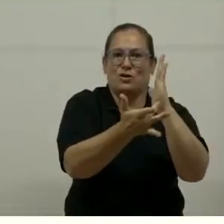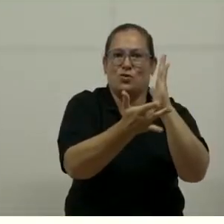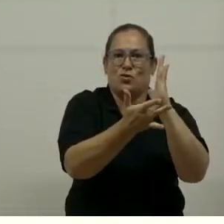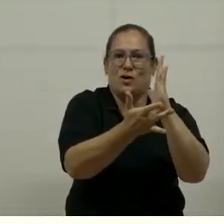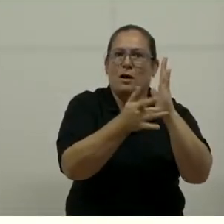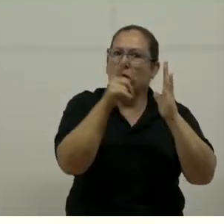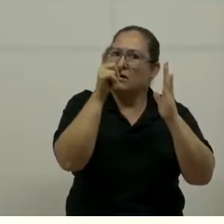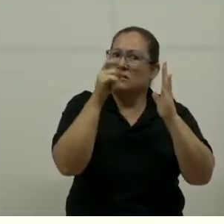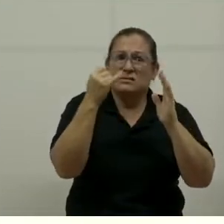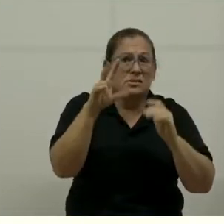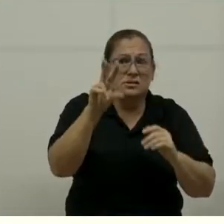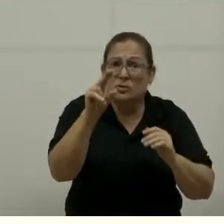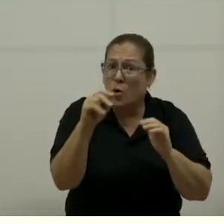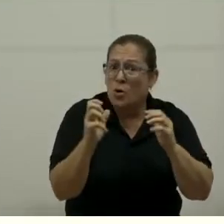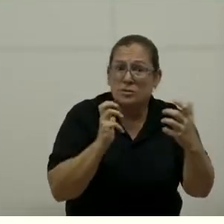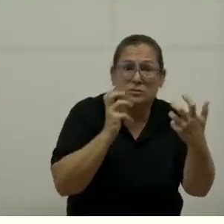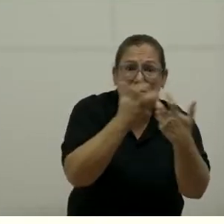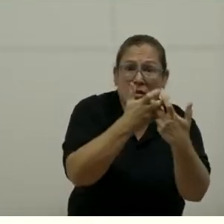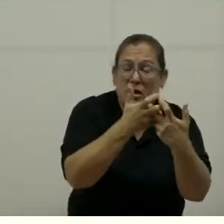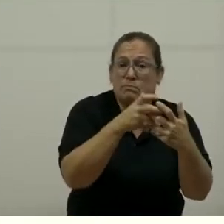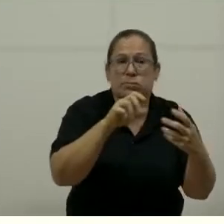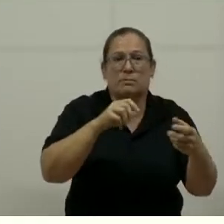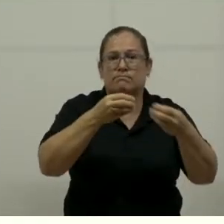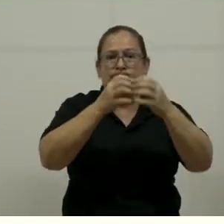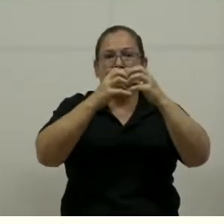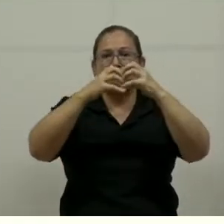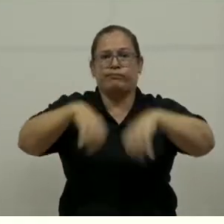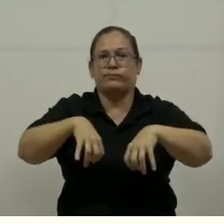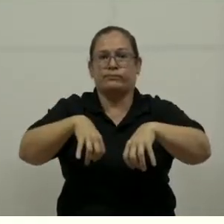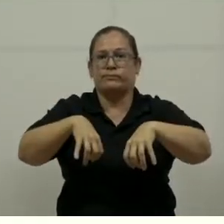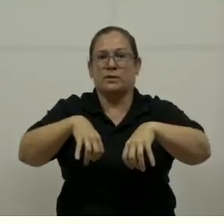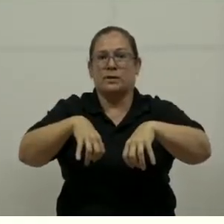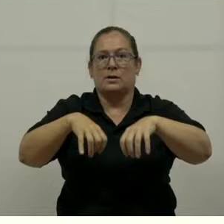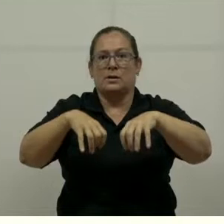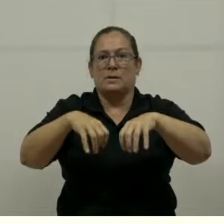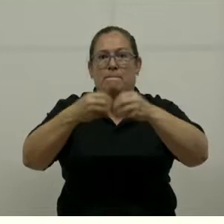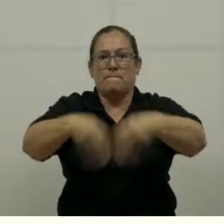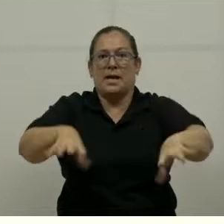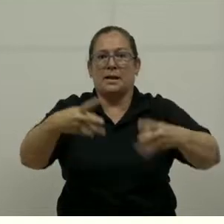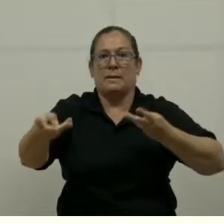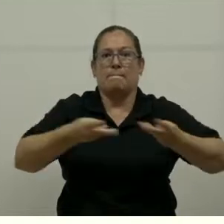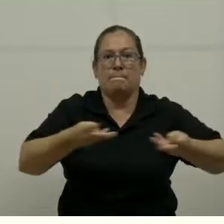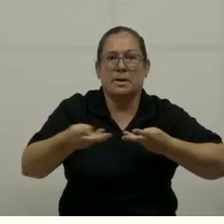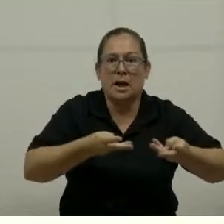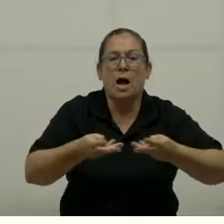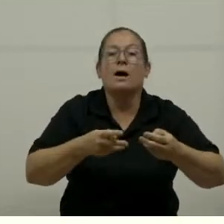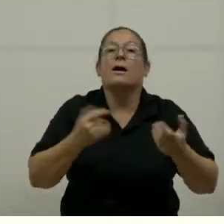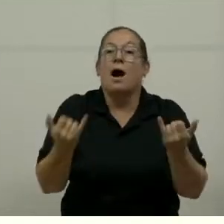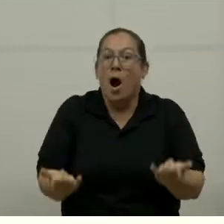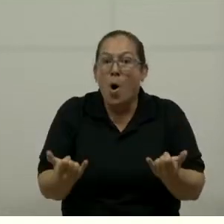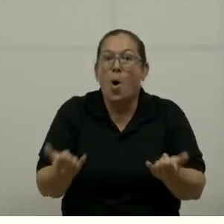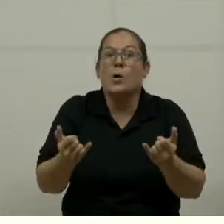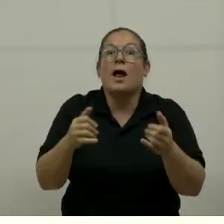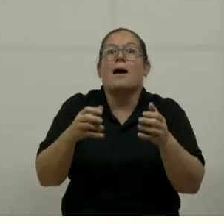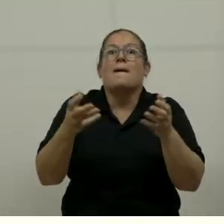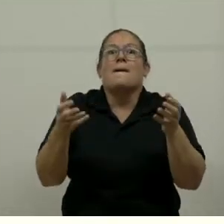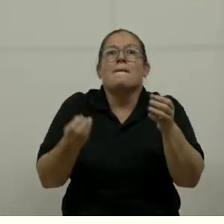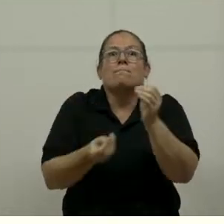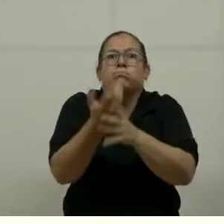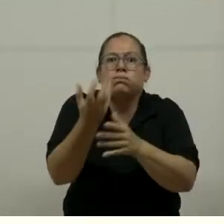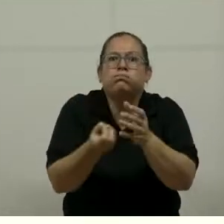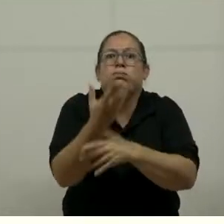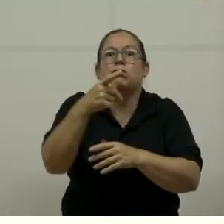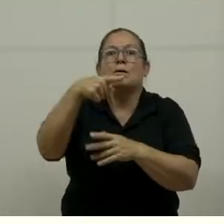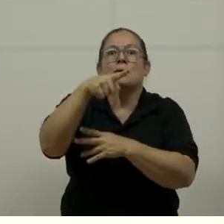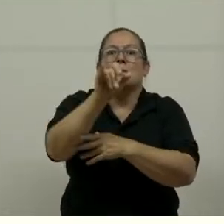salimos del mercado. ¿Y cuáles son dos aspectos que queremos contemplar? El primero es ser relacionado con las MIPIMES y con las PIMES. Ustedes que son